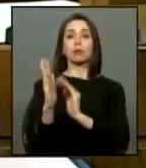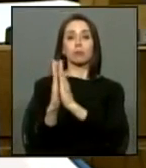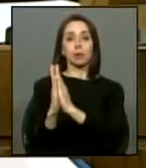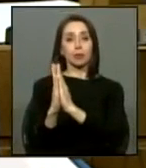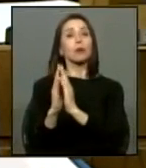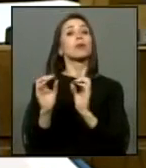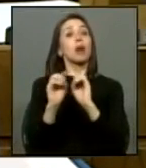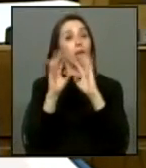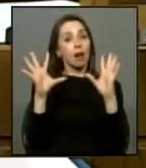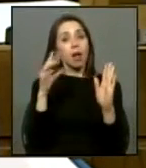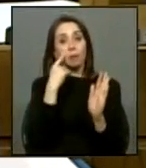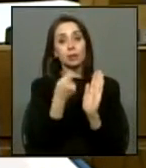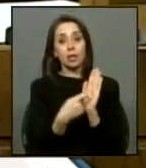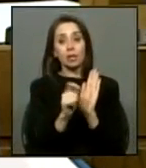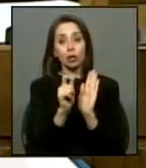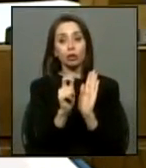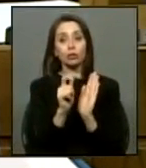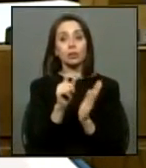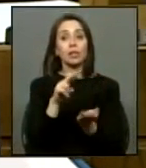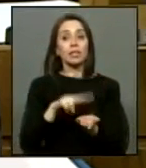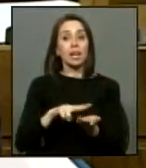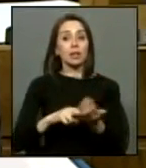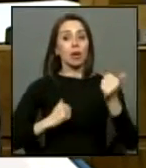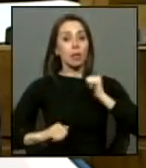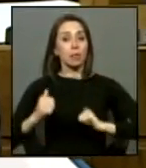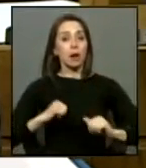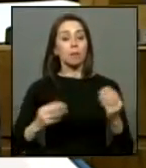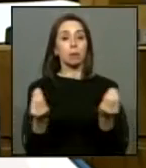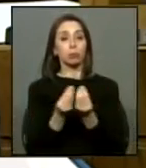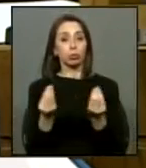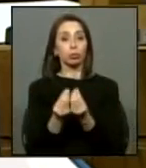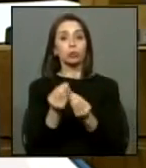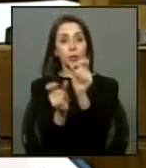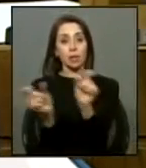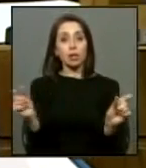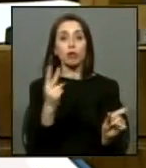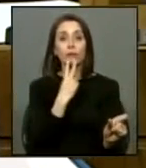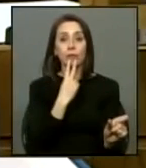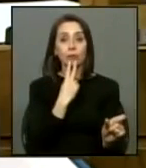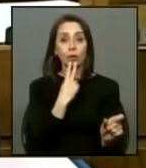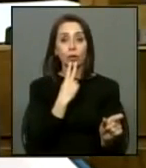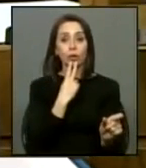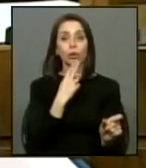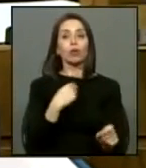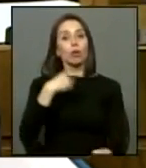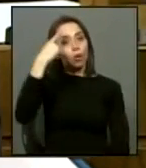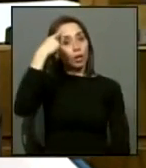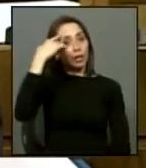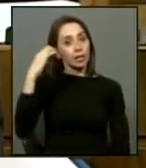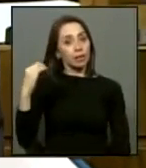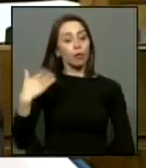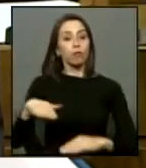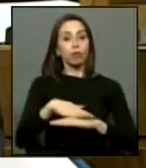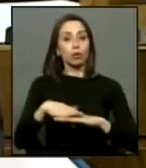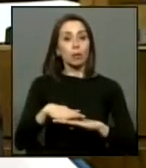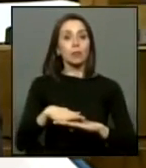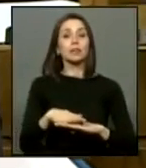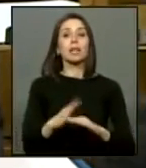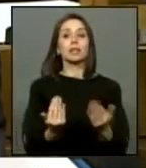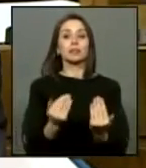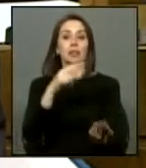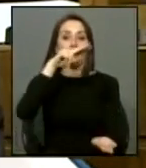claramente hay que reconocer la realidad y el drama que muchos han vivido creo fundamental que tiene que haber verdad